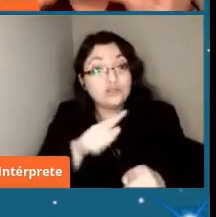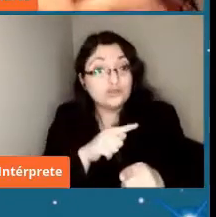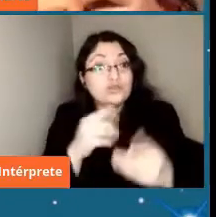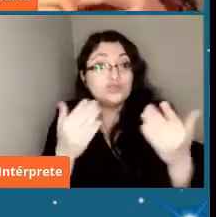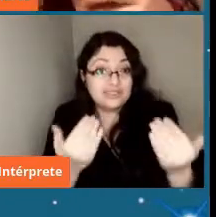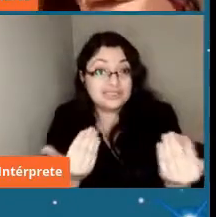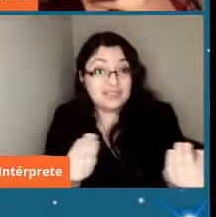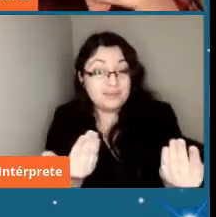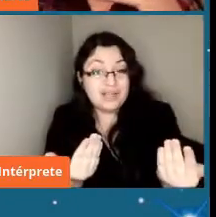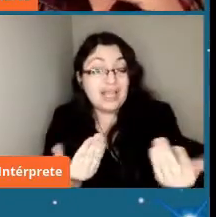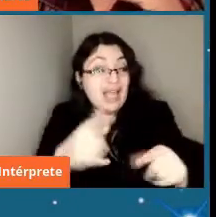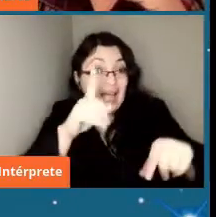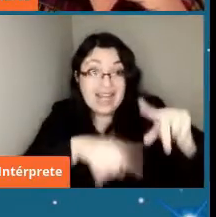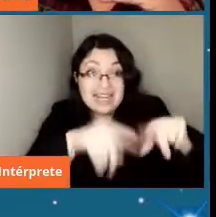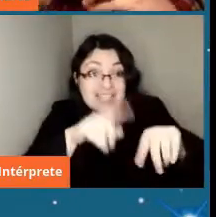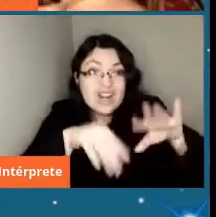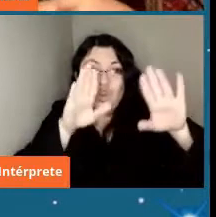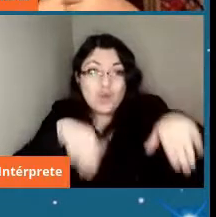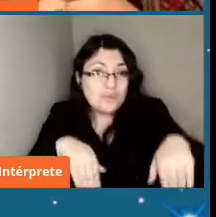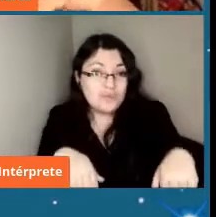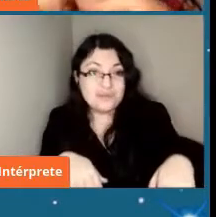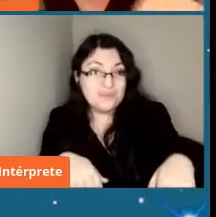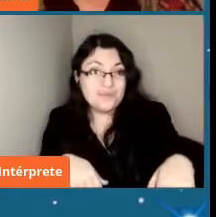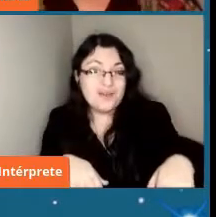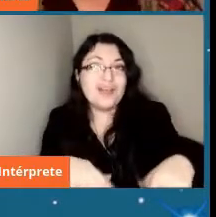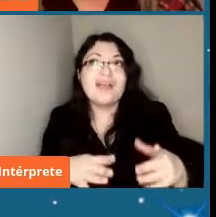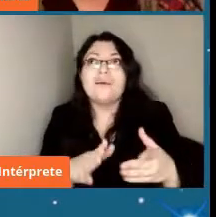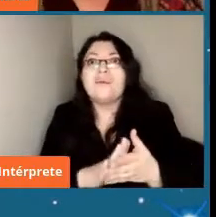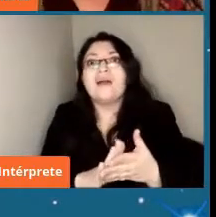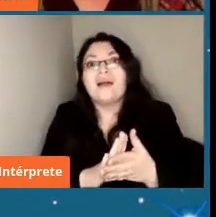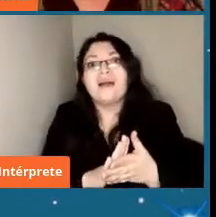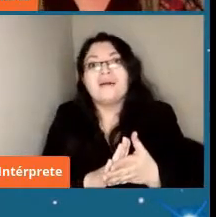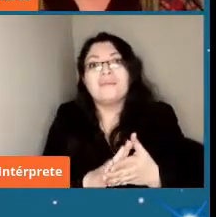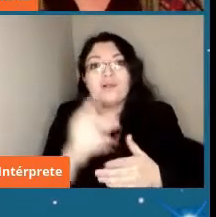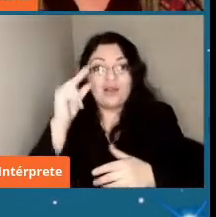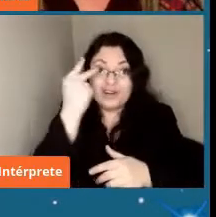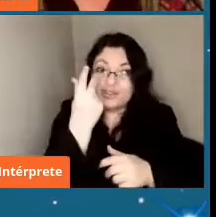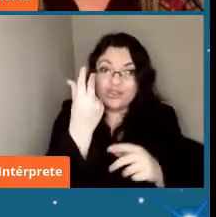ir a terreno lo mismo que mandar una sonda a los asteroides